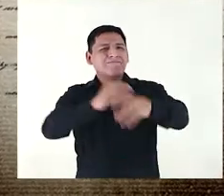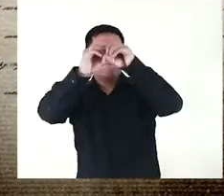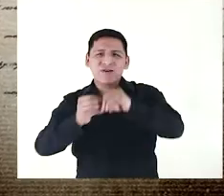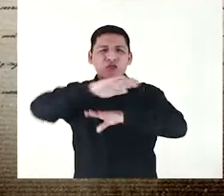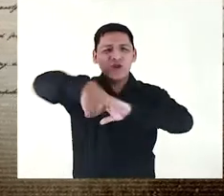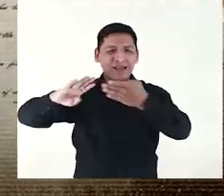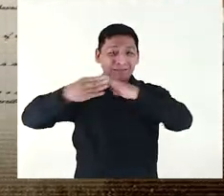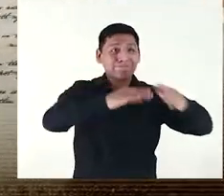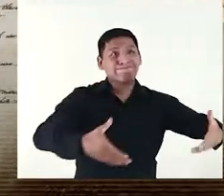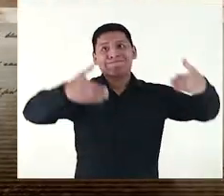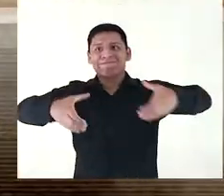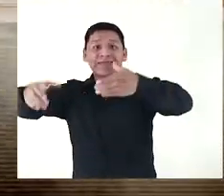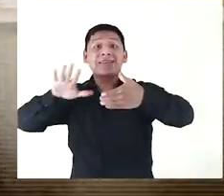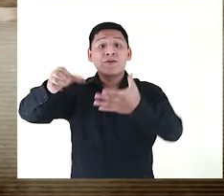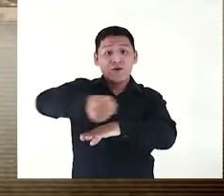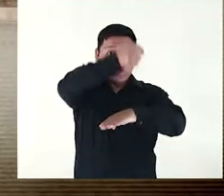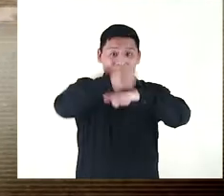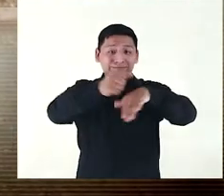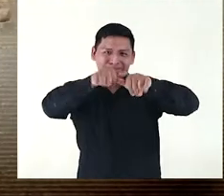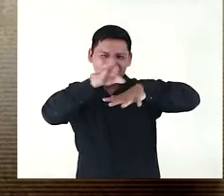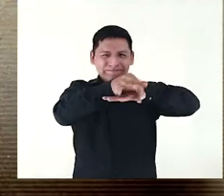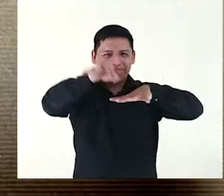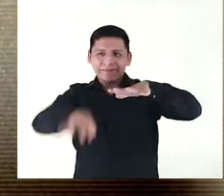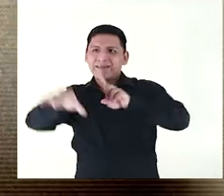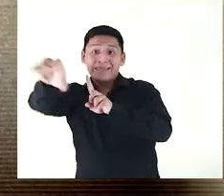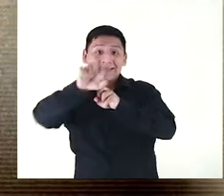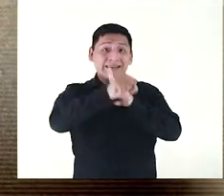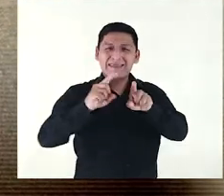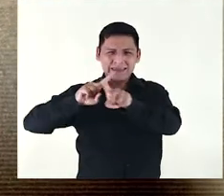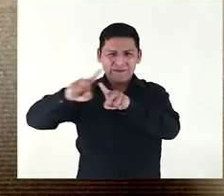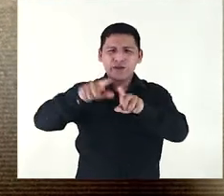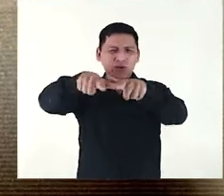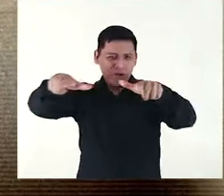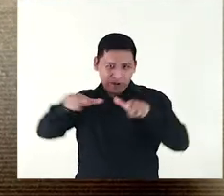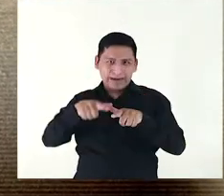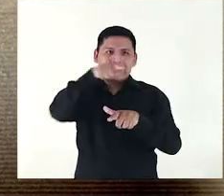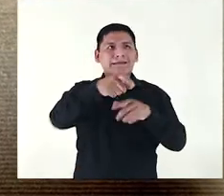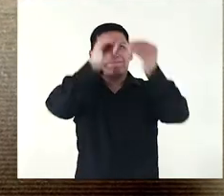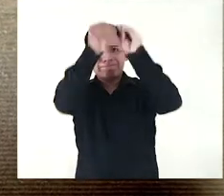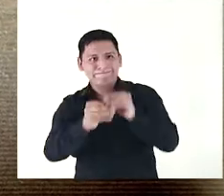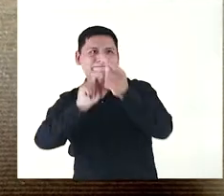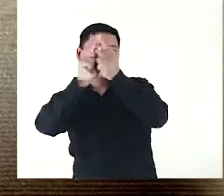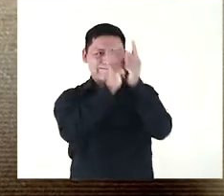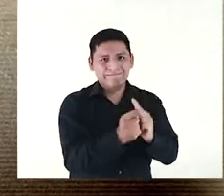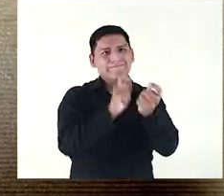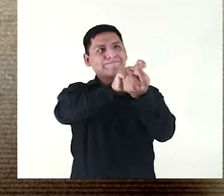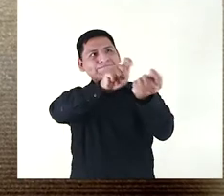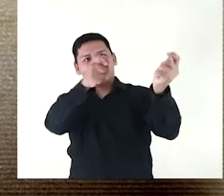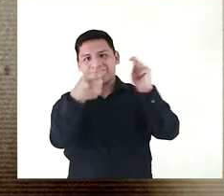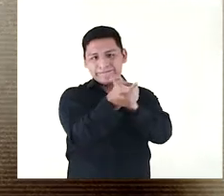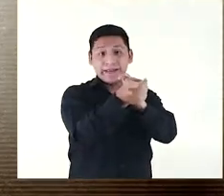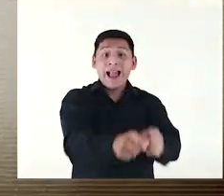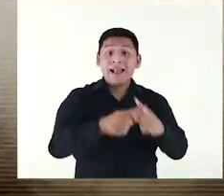se le dio a los inmuebles en la ciudad como de la superposición de estilos arquitectónicos de distintas épocas en sus refacciones, remodelaciones